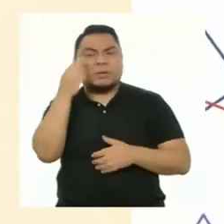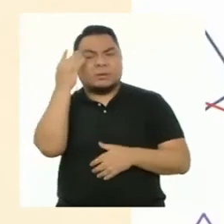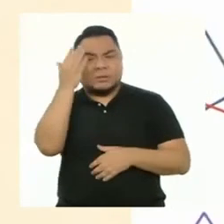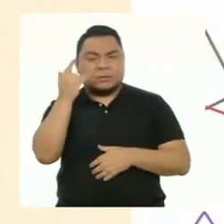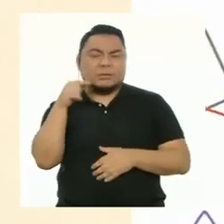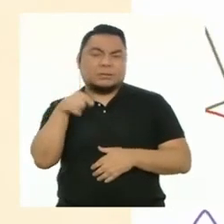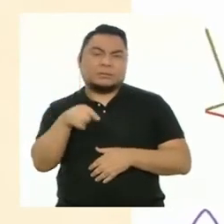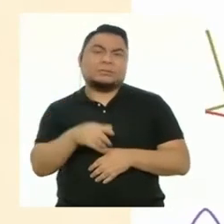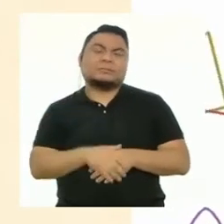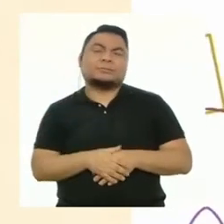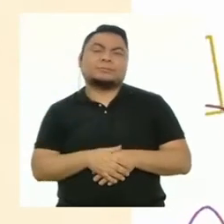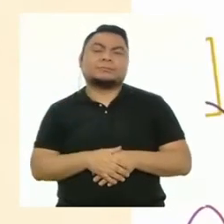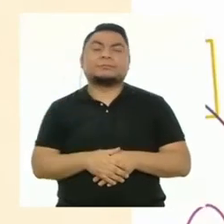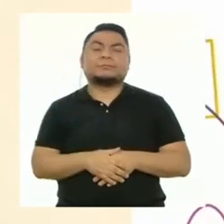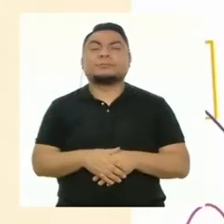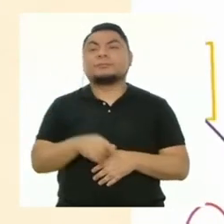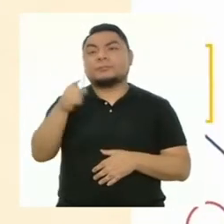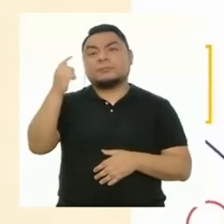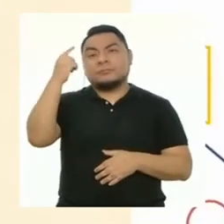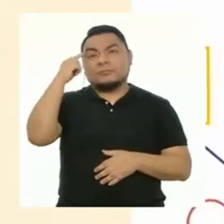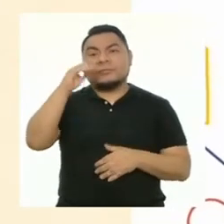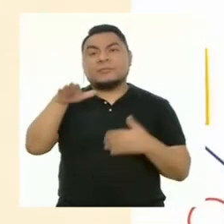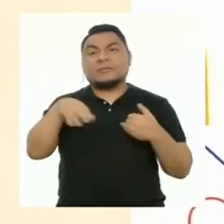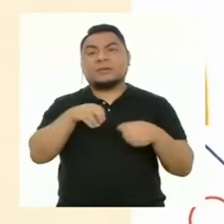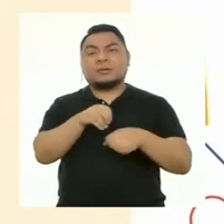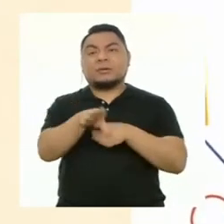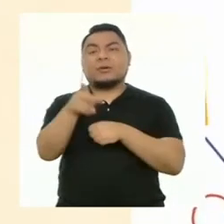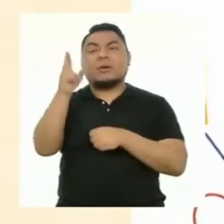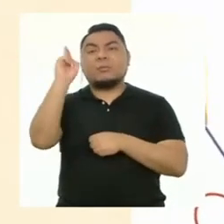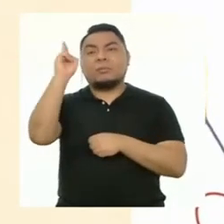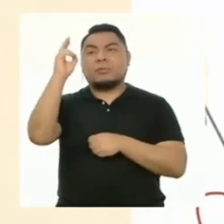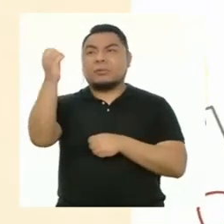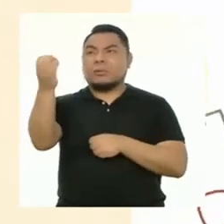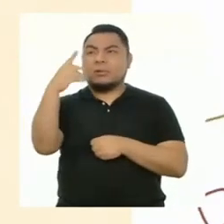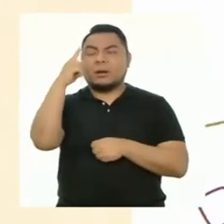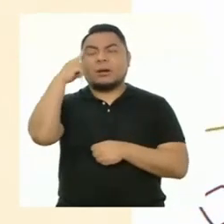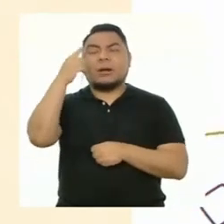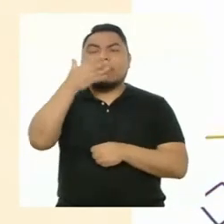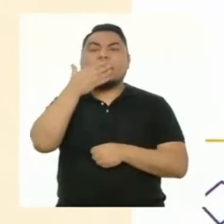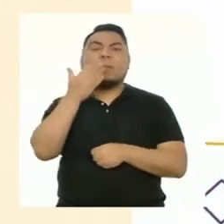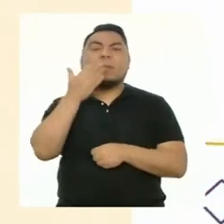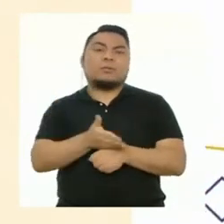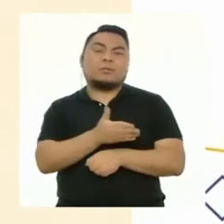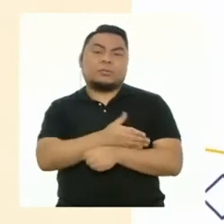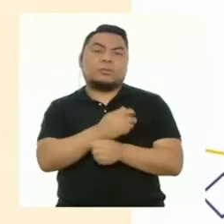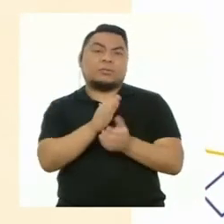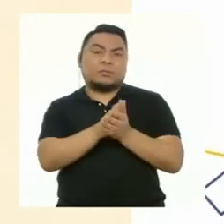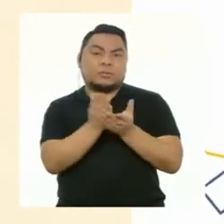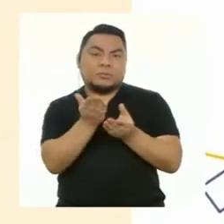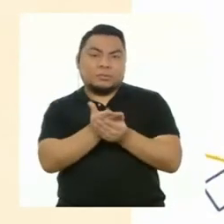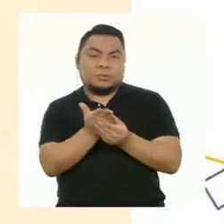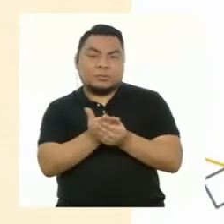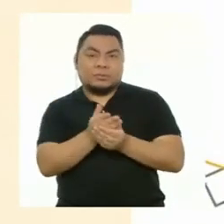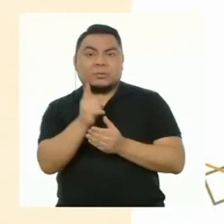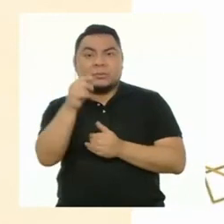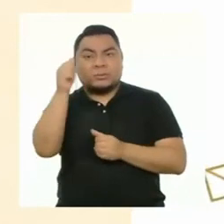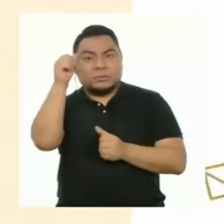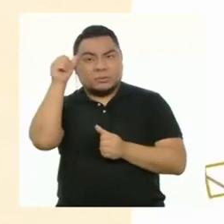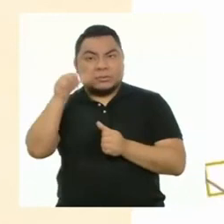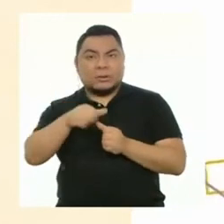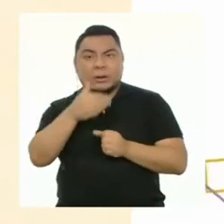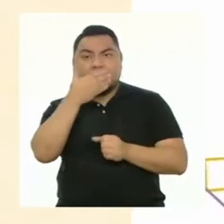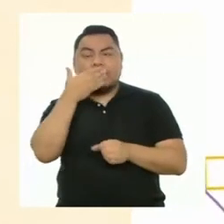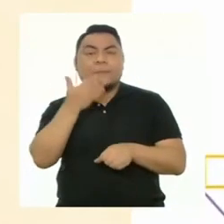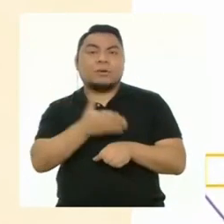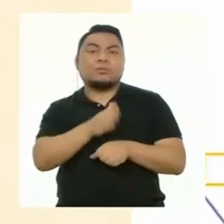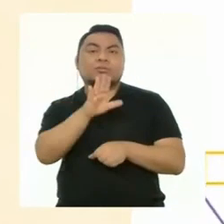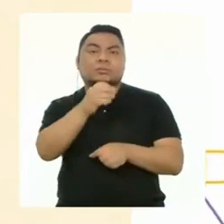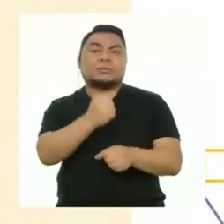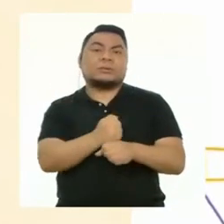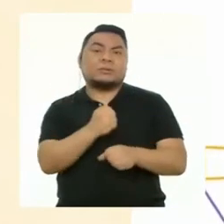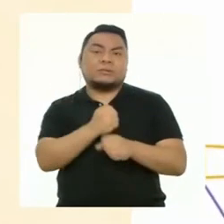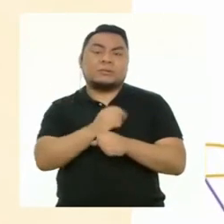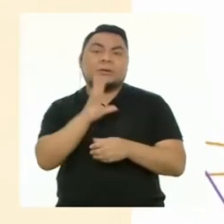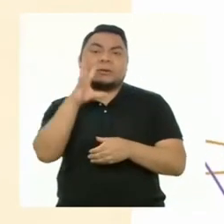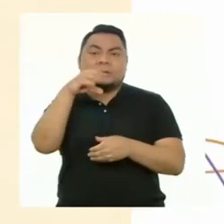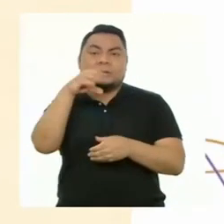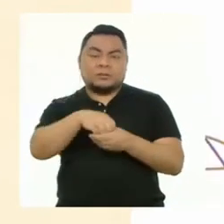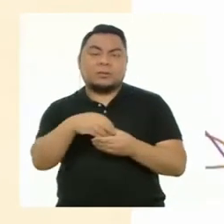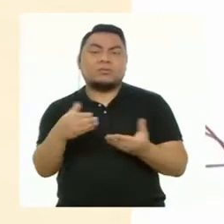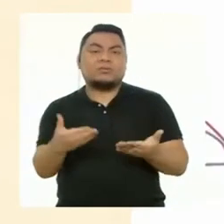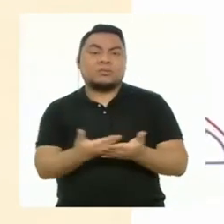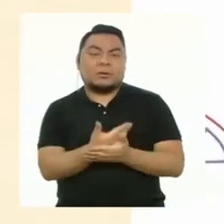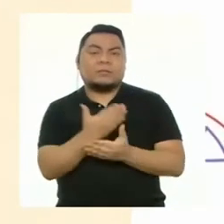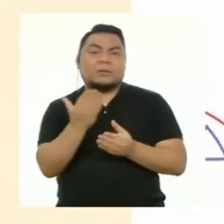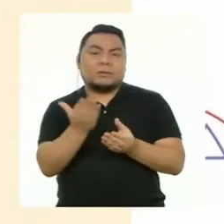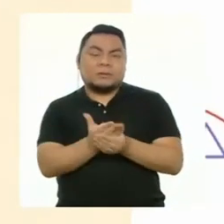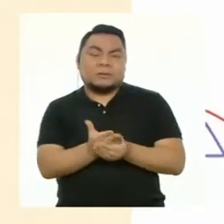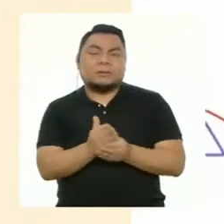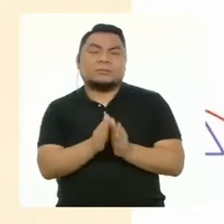reflexionar sobre él. Toma en cuenta los comentarios del profesor para mejorar tus productos. Recuerda que puedes mejorar tu trabajo e incluir la